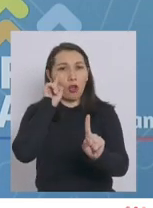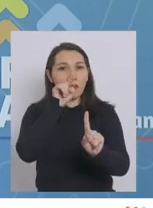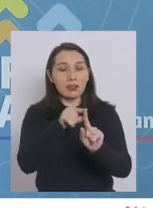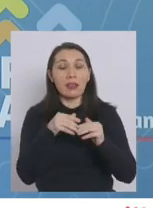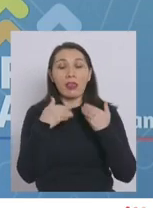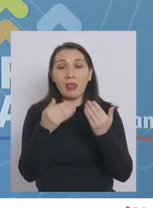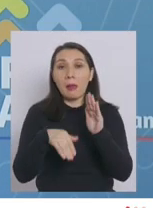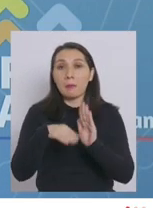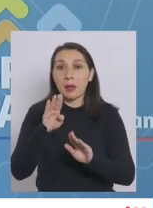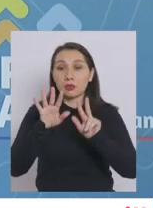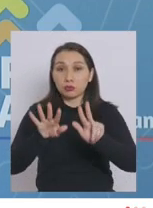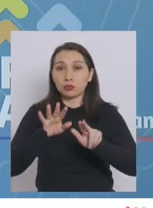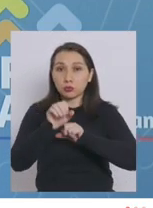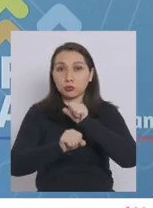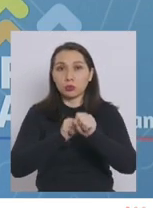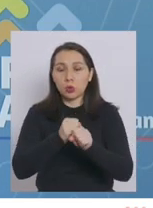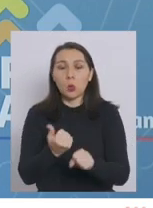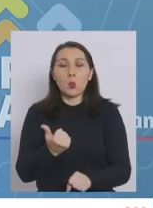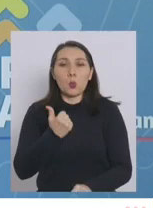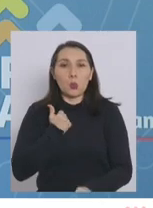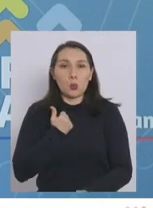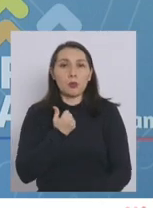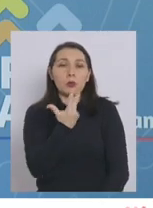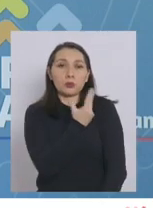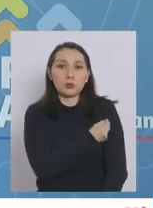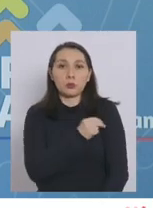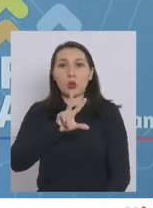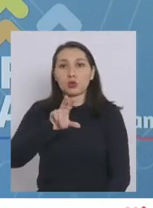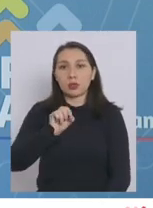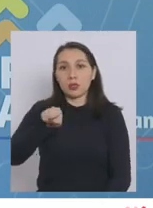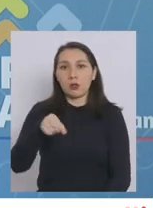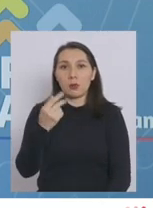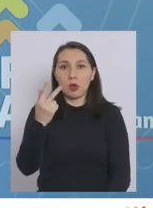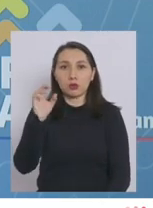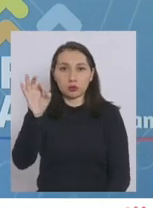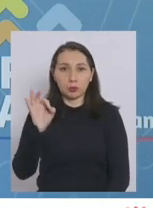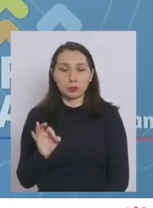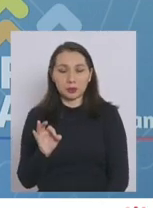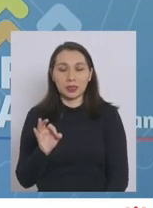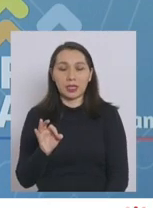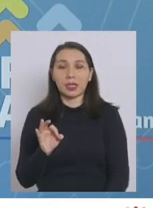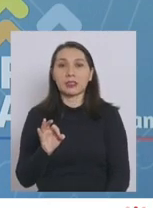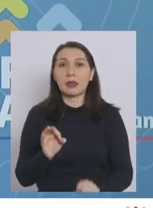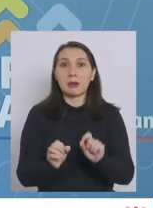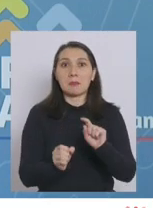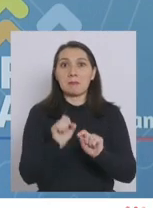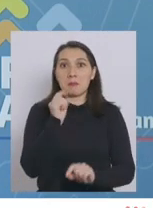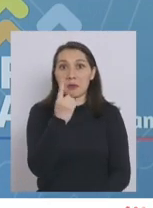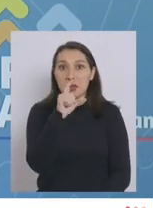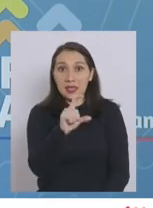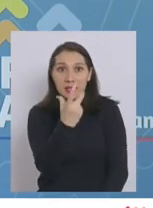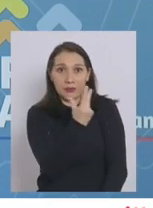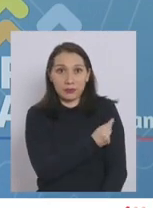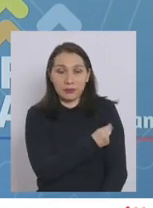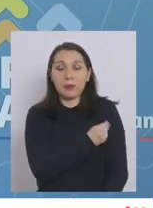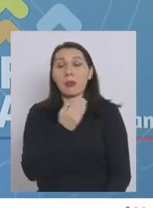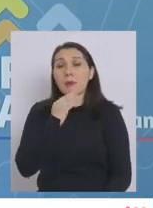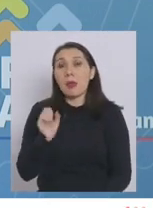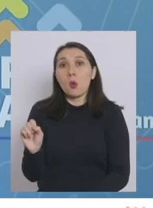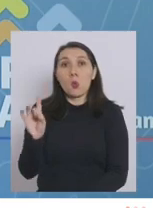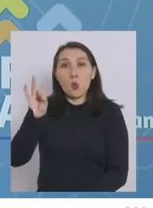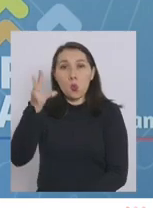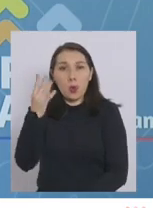mayor de 18 años que ha alcanzado un 80,8% con primera dosis y dosis única.